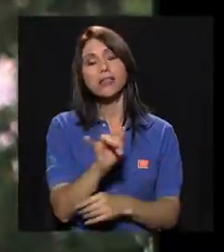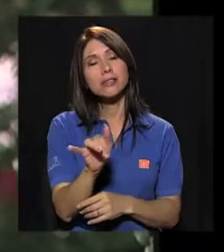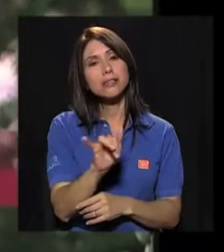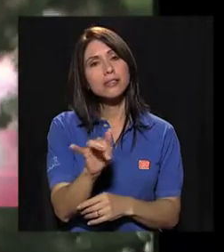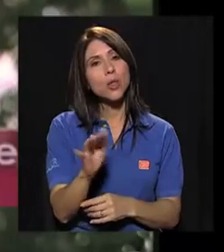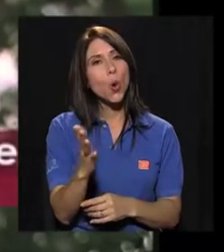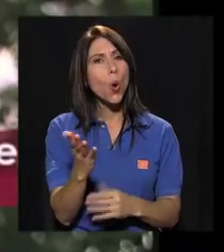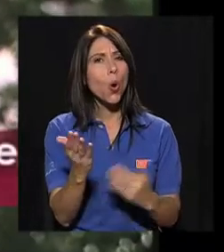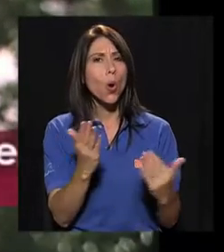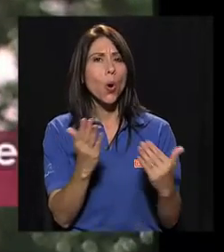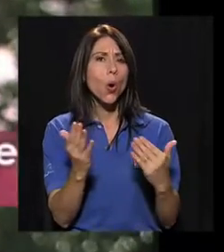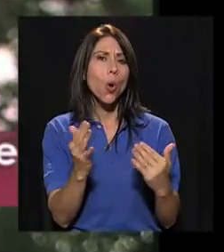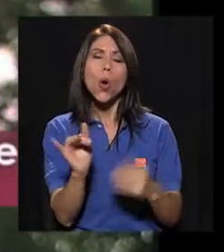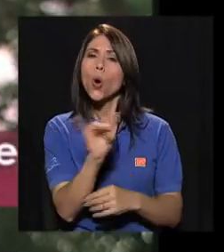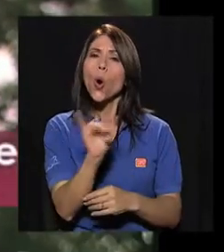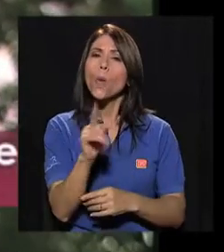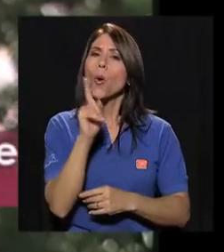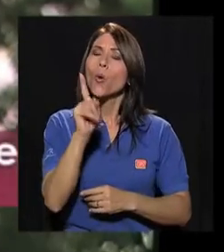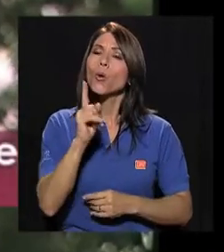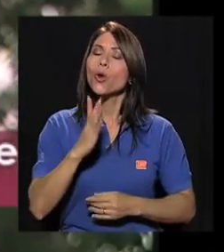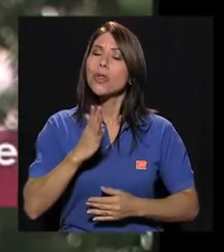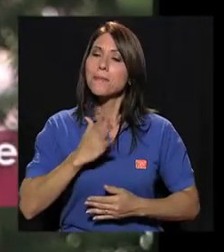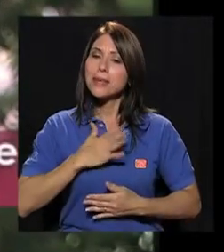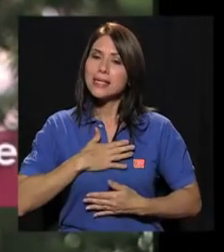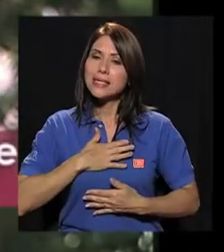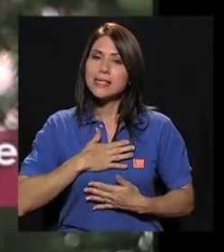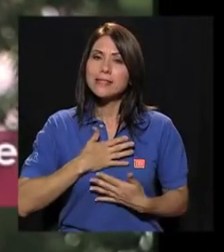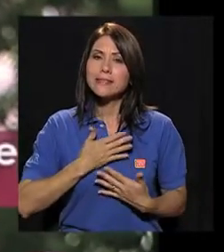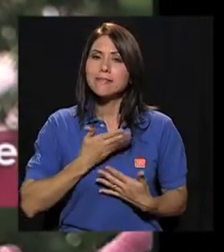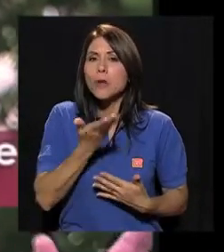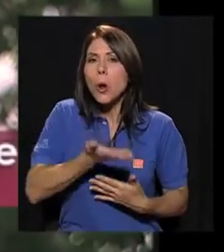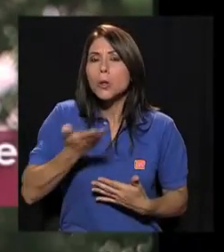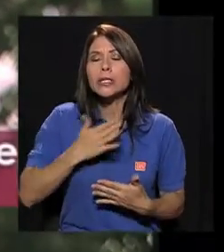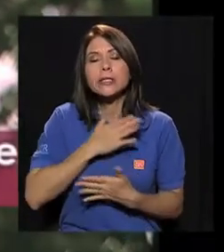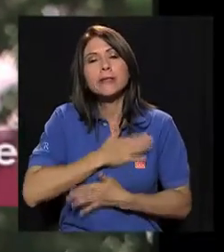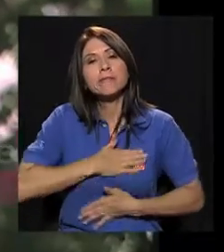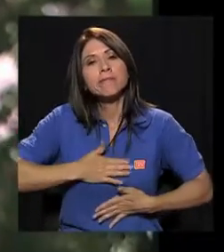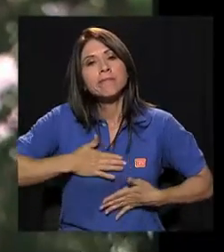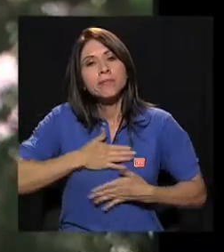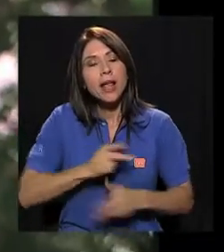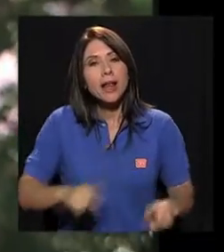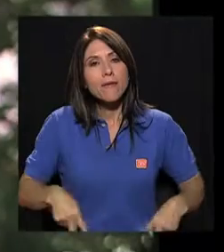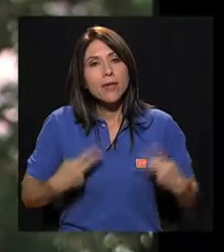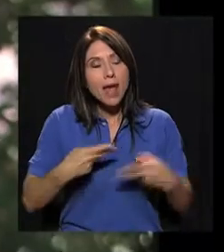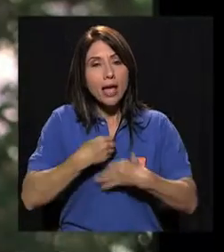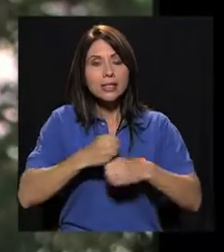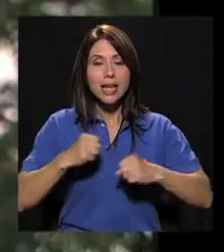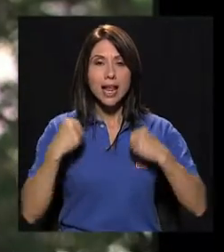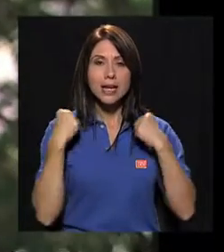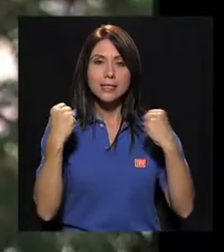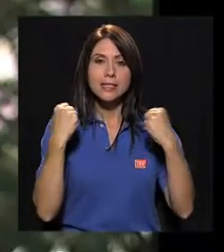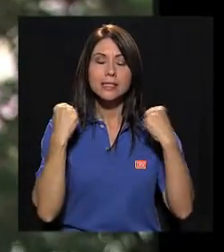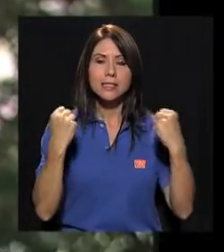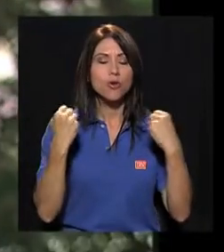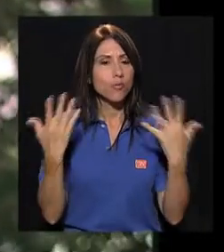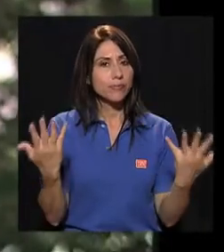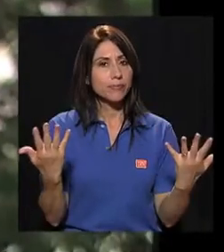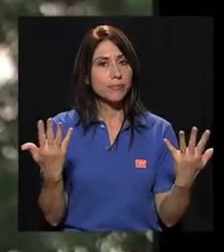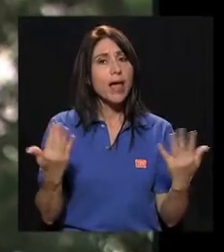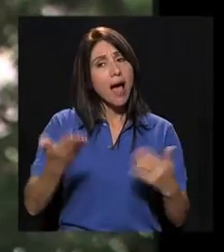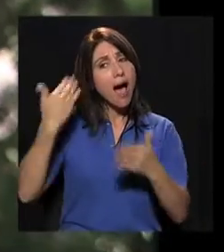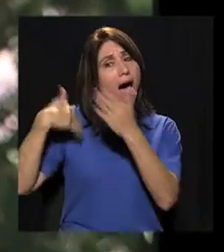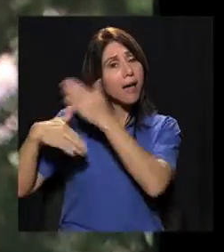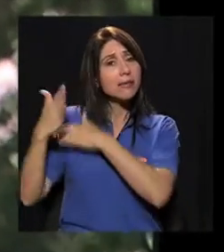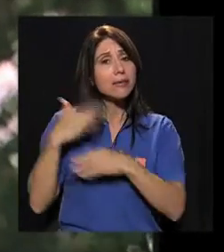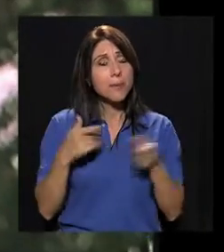que ha sido como uno de mis placeres en la vida, el hacer ejercicio.